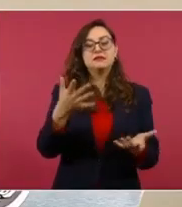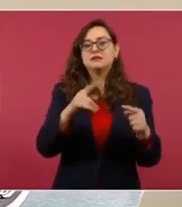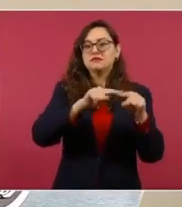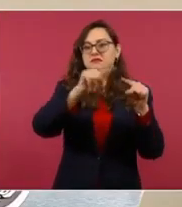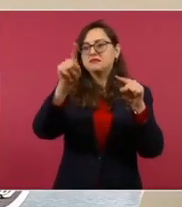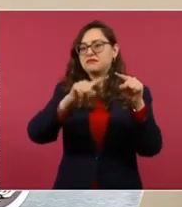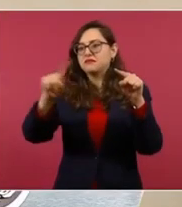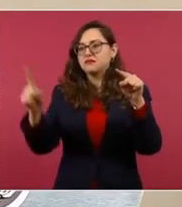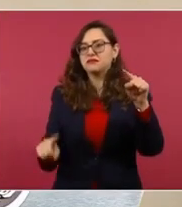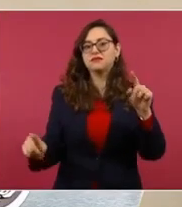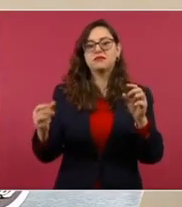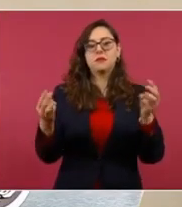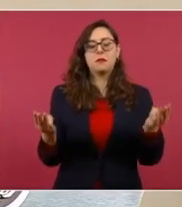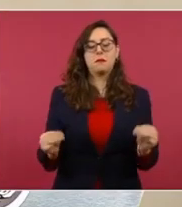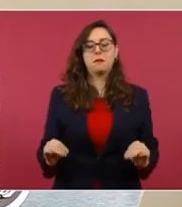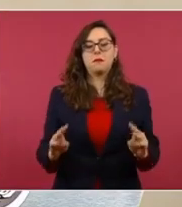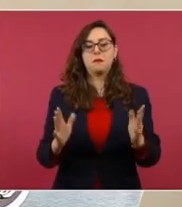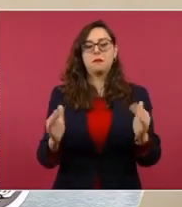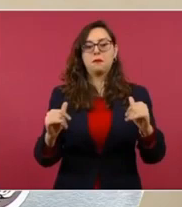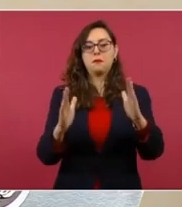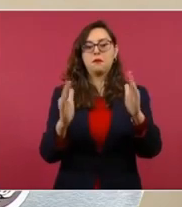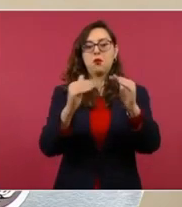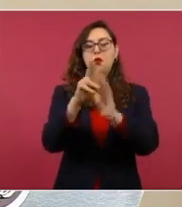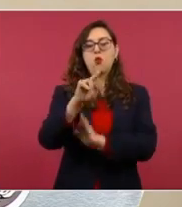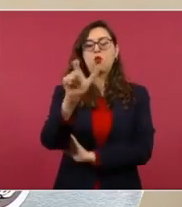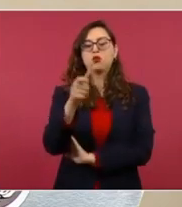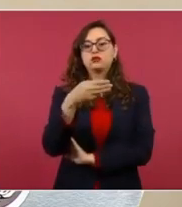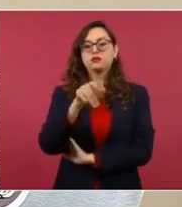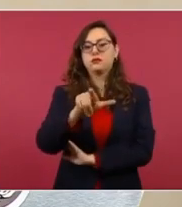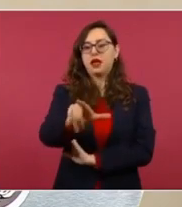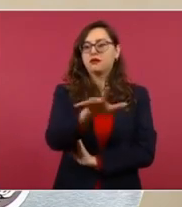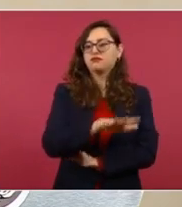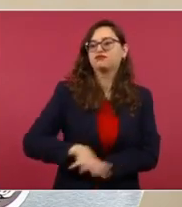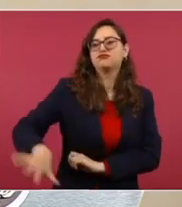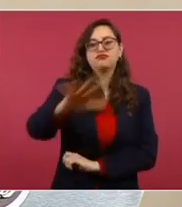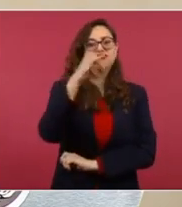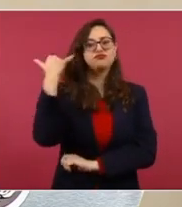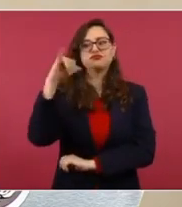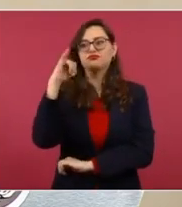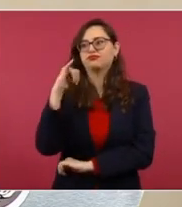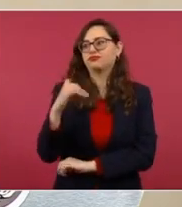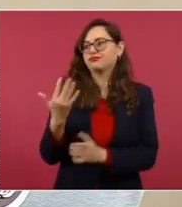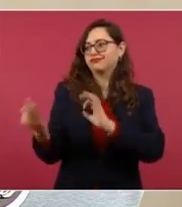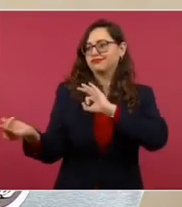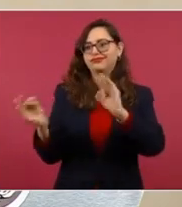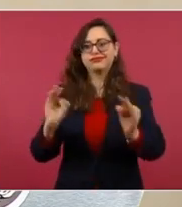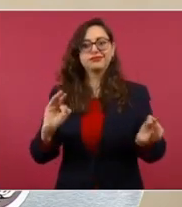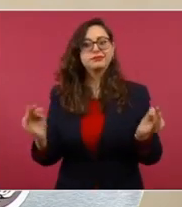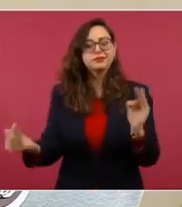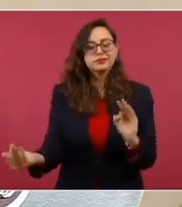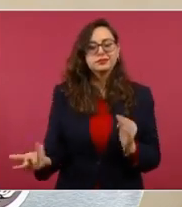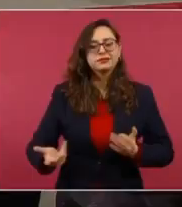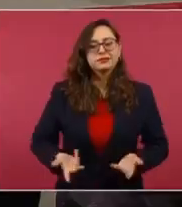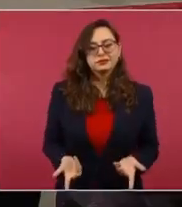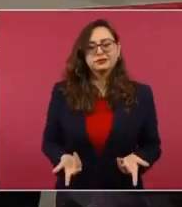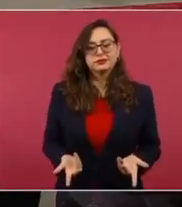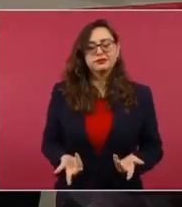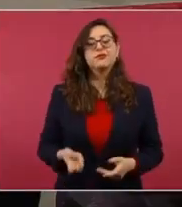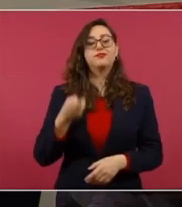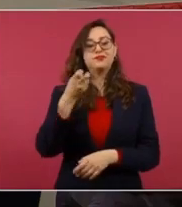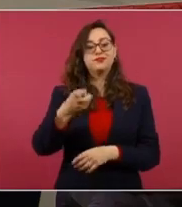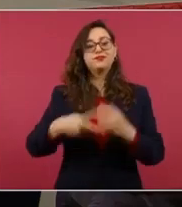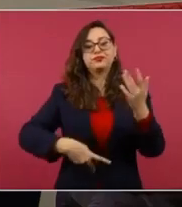a lo que es la zona arqueológica de Uxmal. Siguiente, por favor. Bueno, pues los proyectos que ha traído